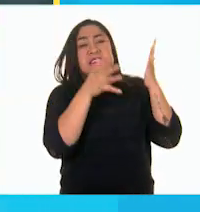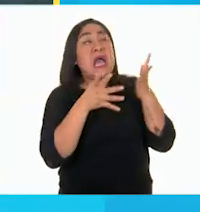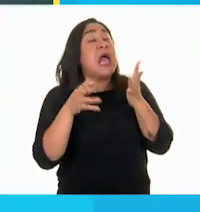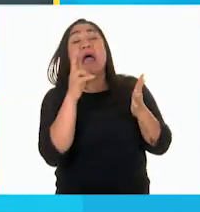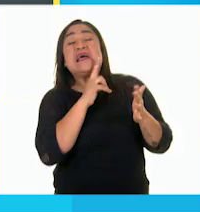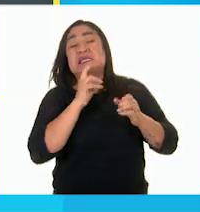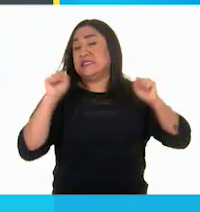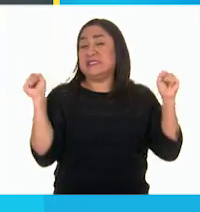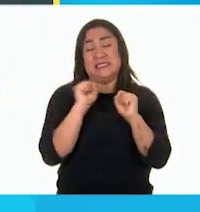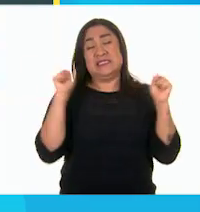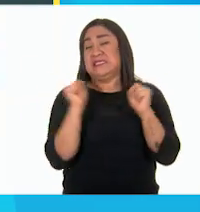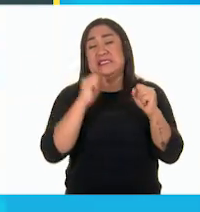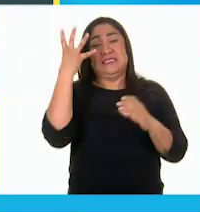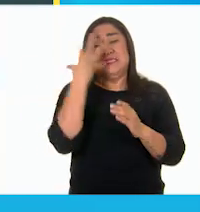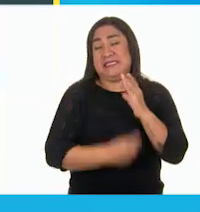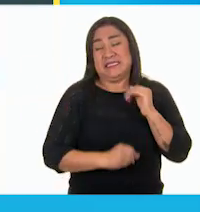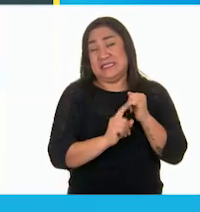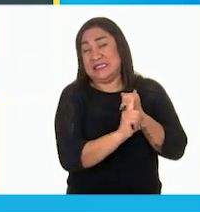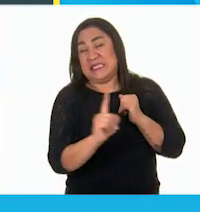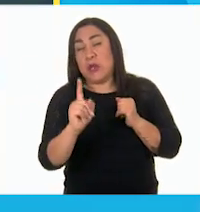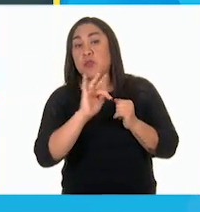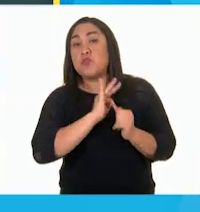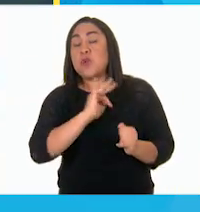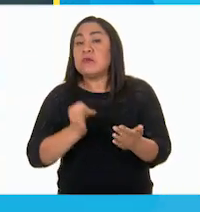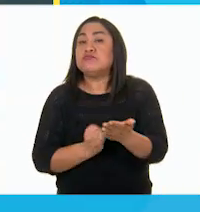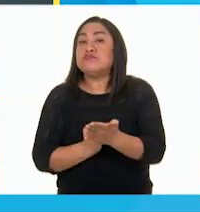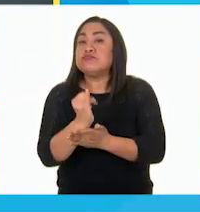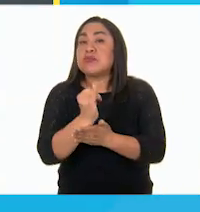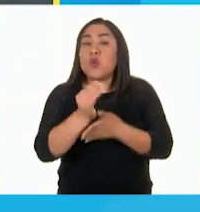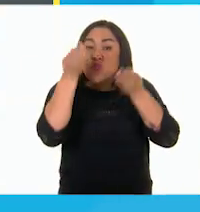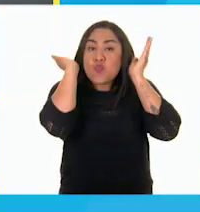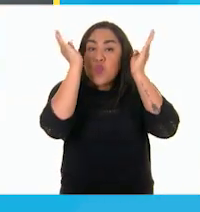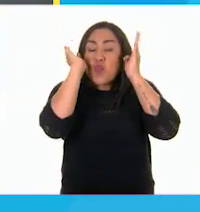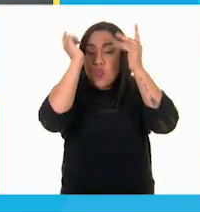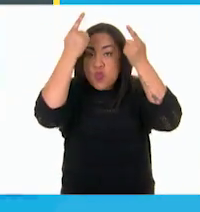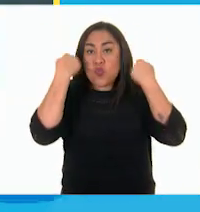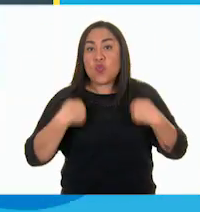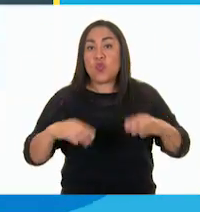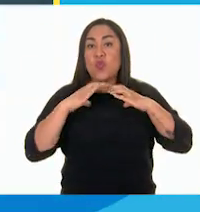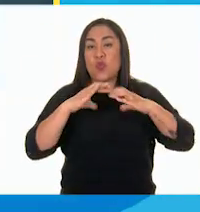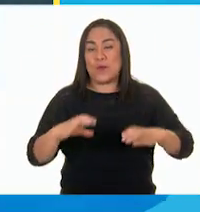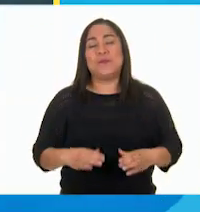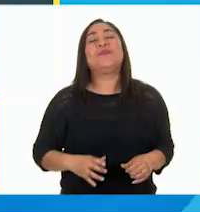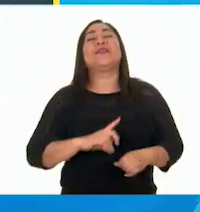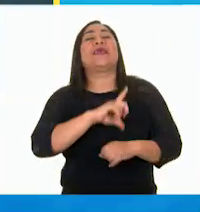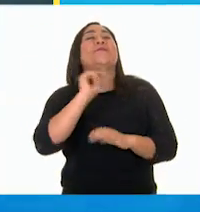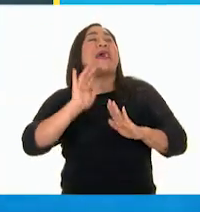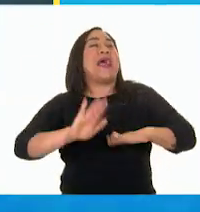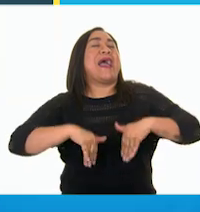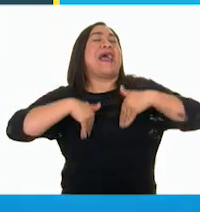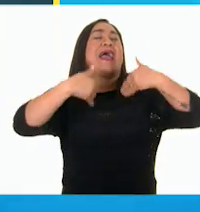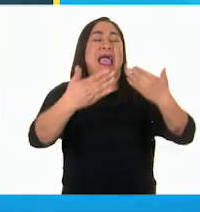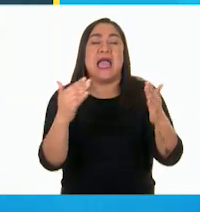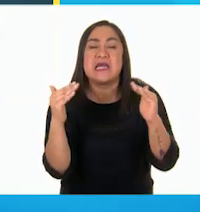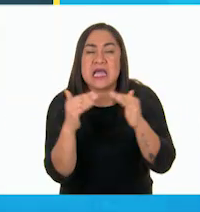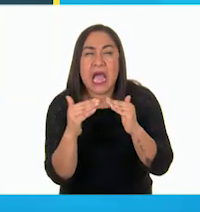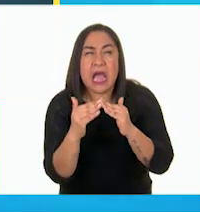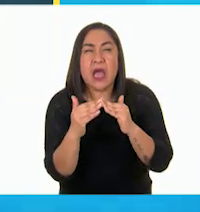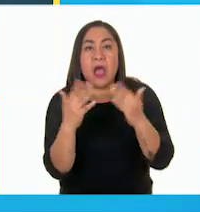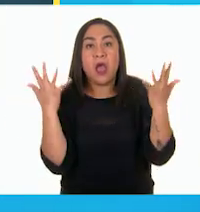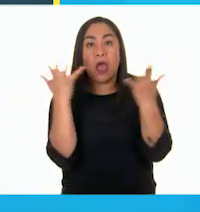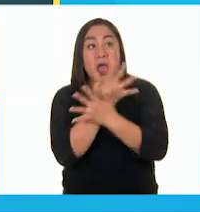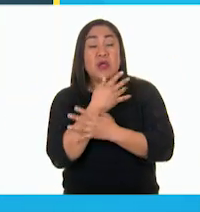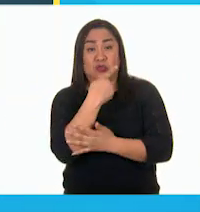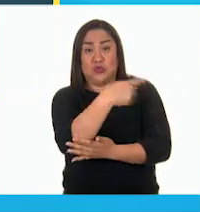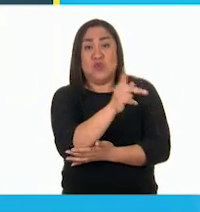corriendo de aquel lugar antes de que se convirtiera por completo. Pero al llegar a su casa, se enteró que su padre,